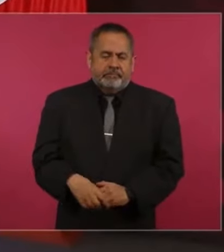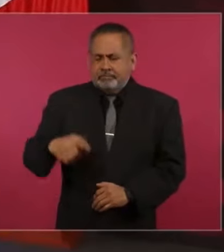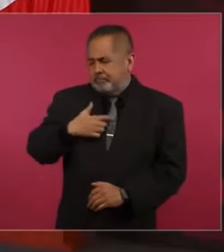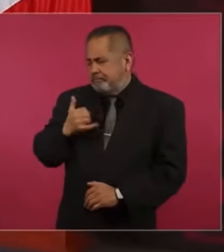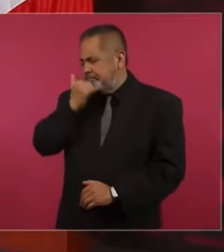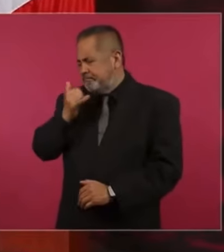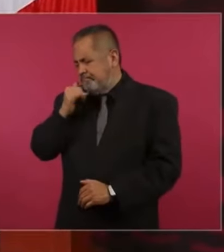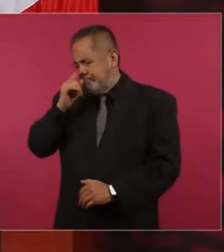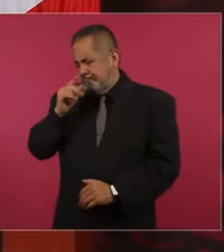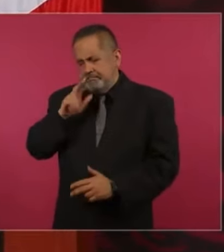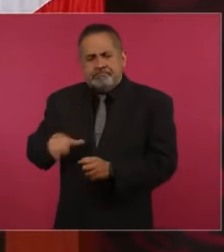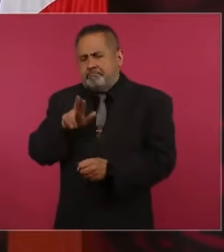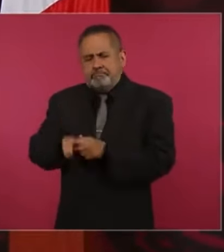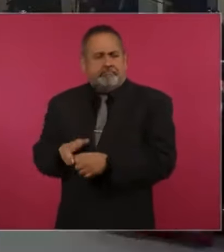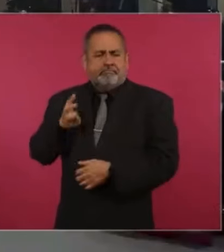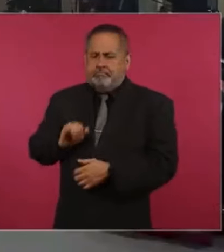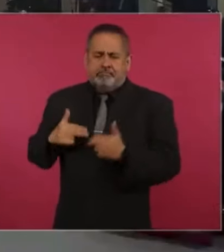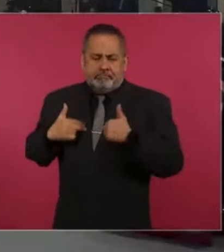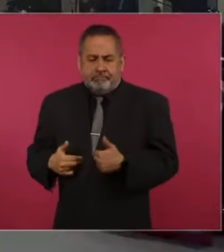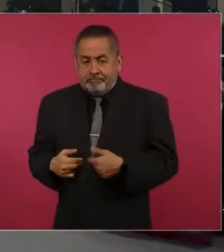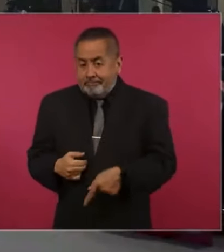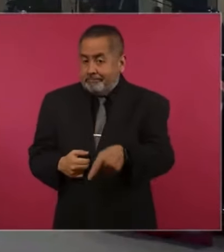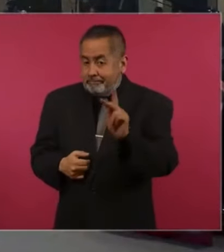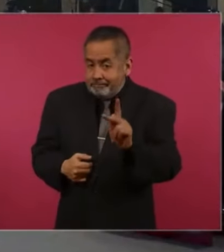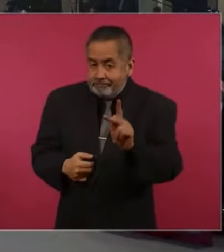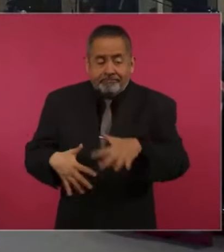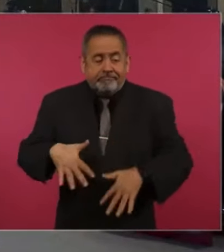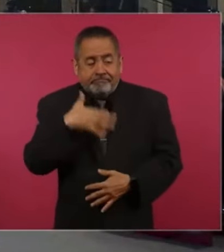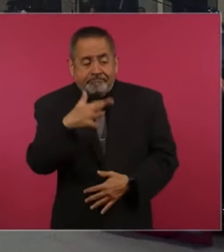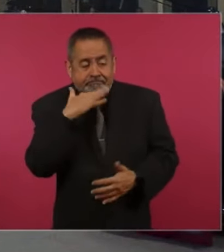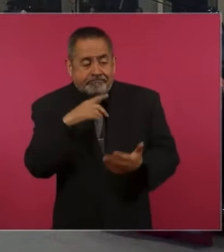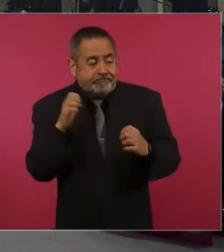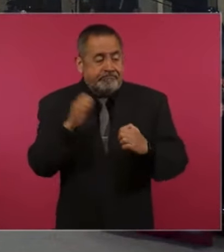todos los seres humanos, pero no somos corruptos.